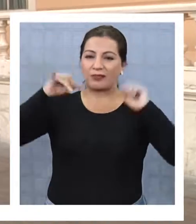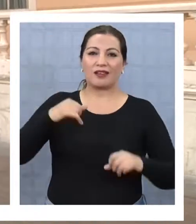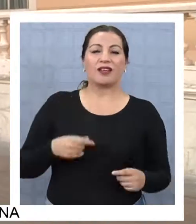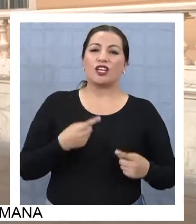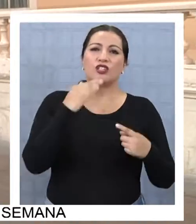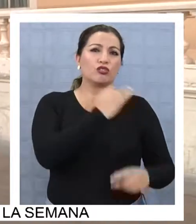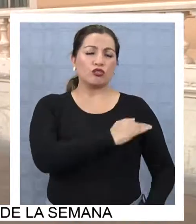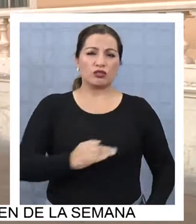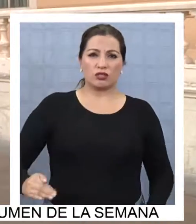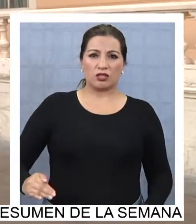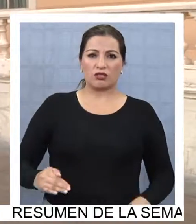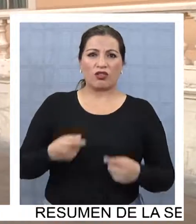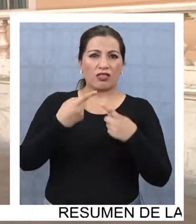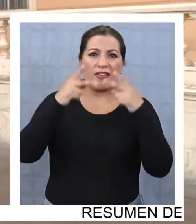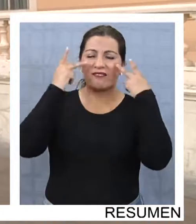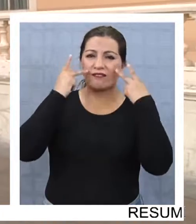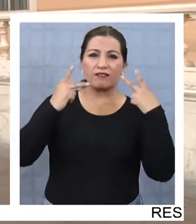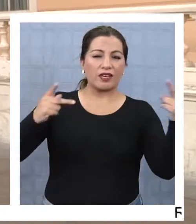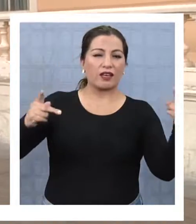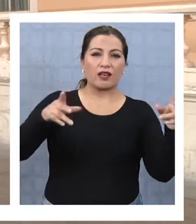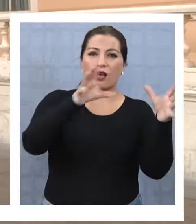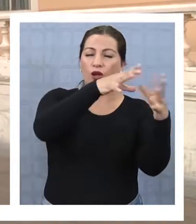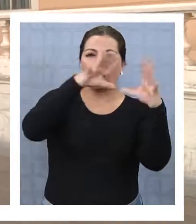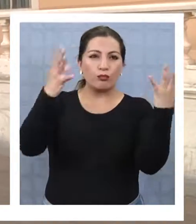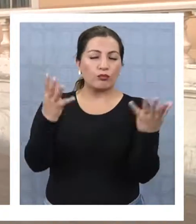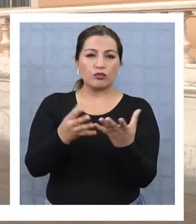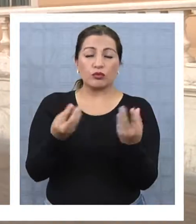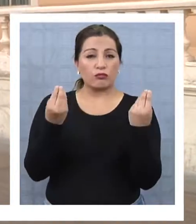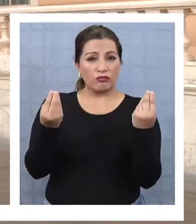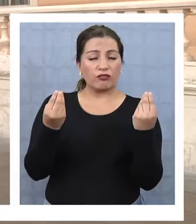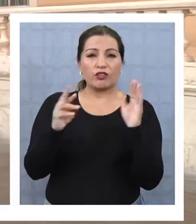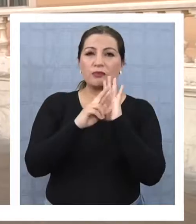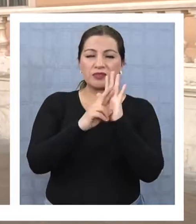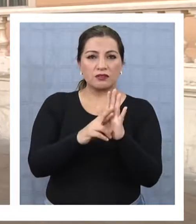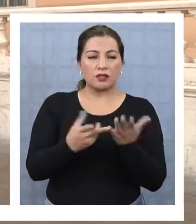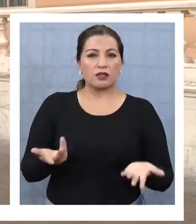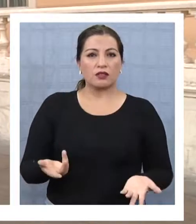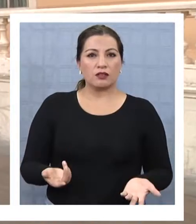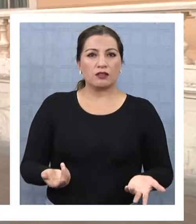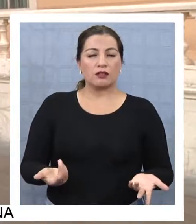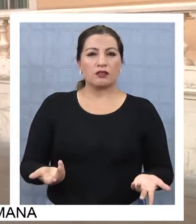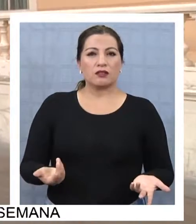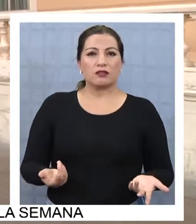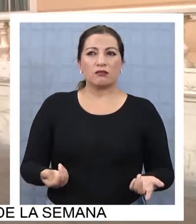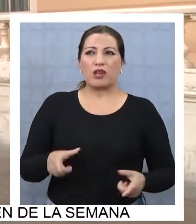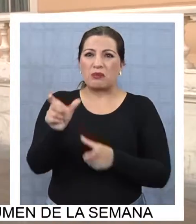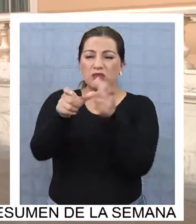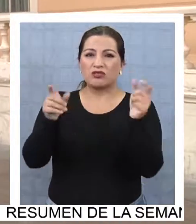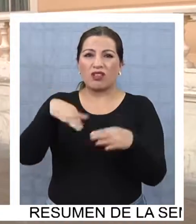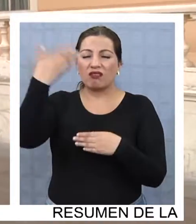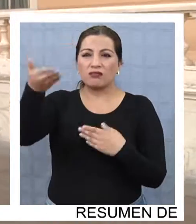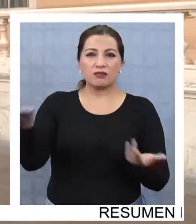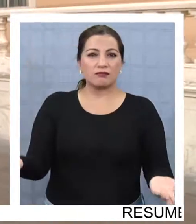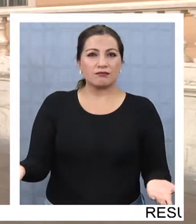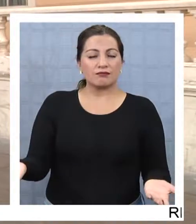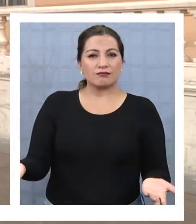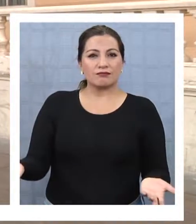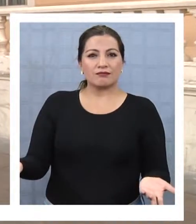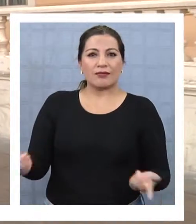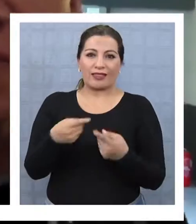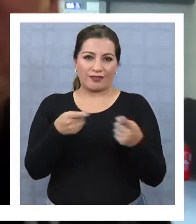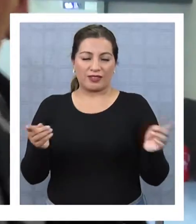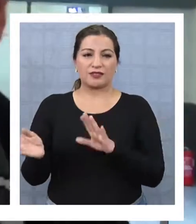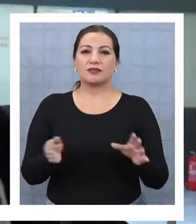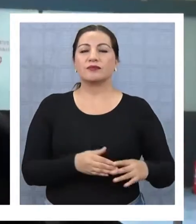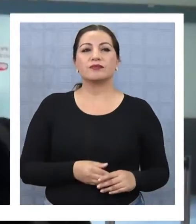Los niños van a varias partes representando a Iquique. Es bueno, pero parece que el colectivo de afuera es